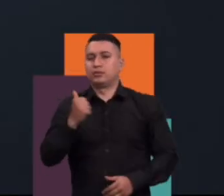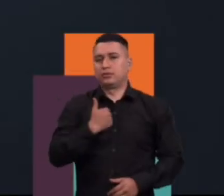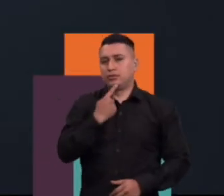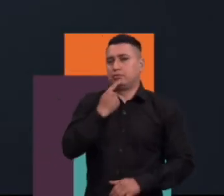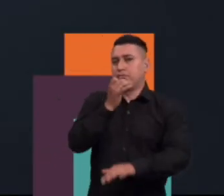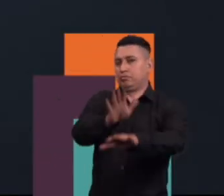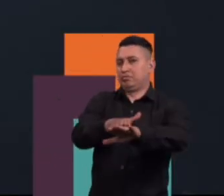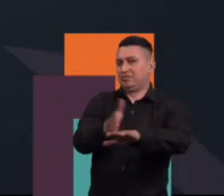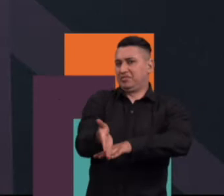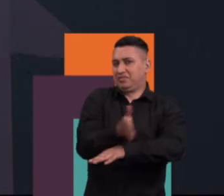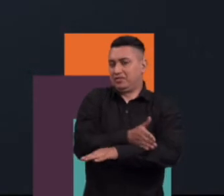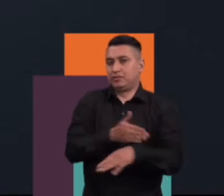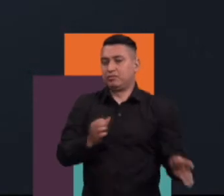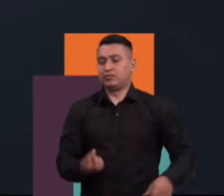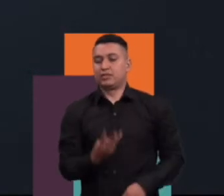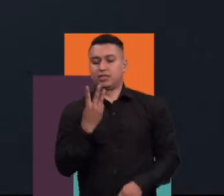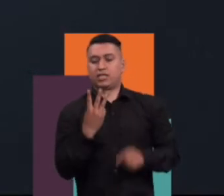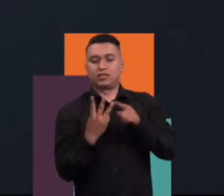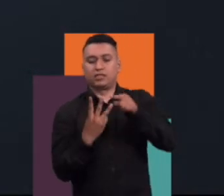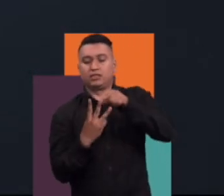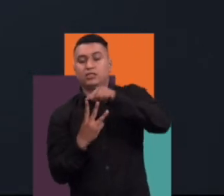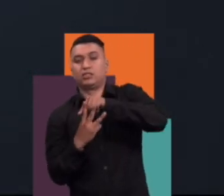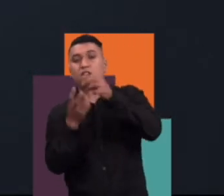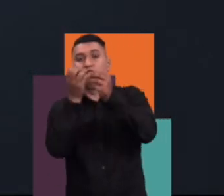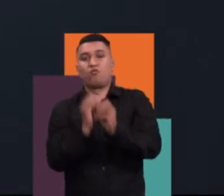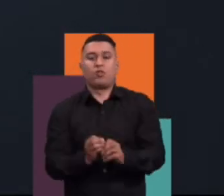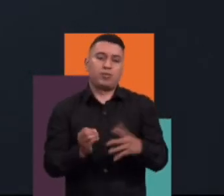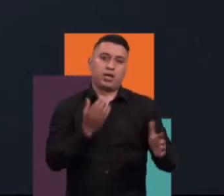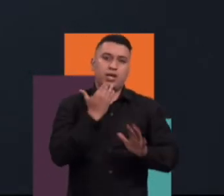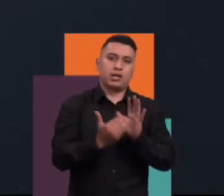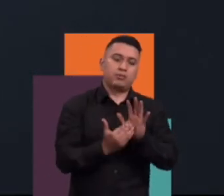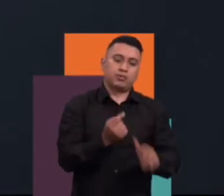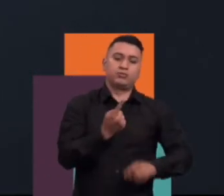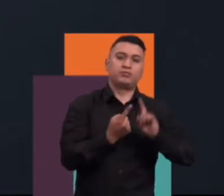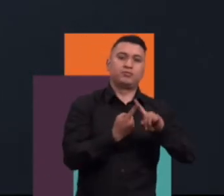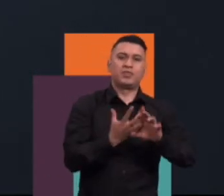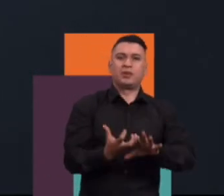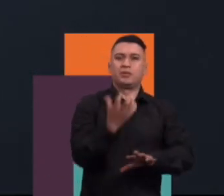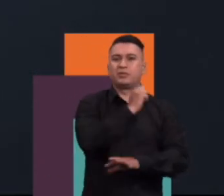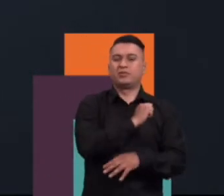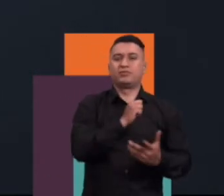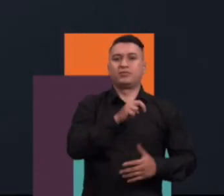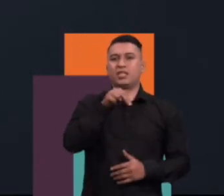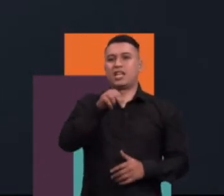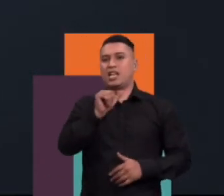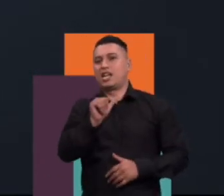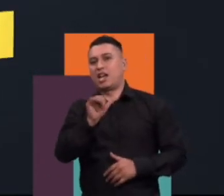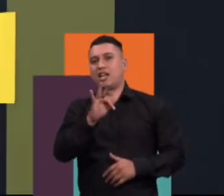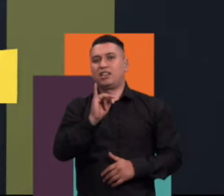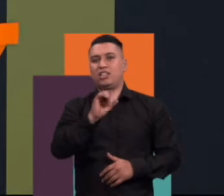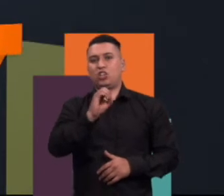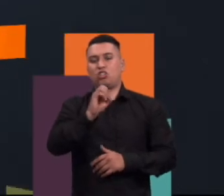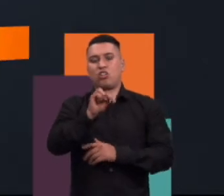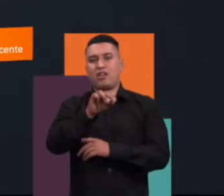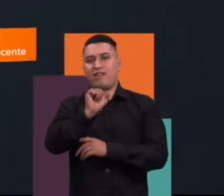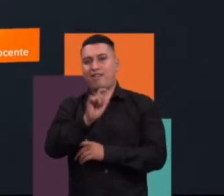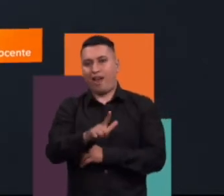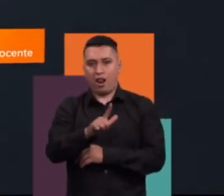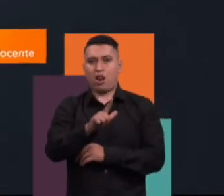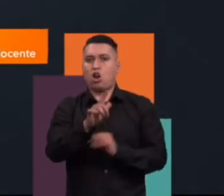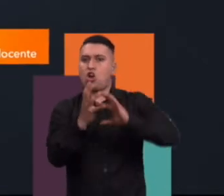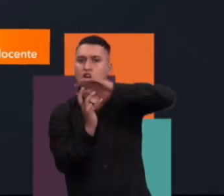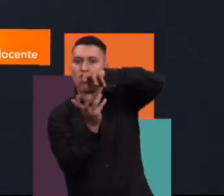al respecto. hay tres tipos de aventuras. El formato, digamos, de los canales como el de National Geographic